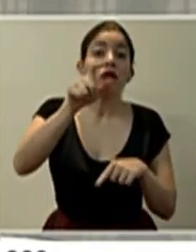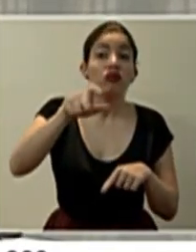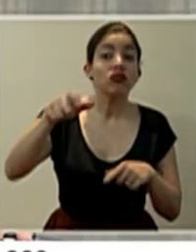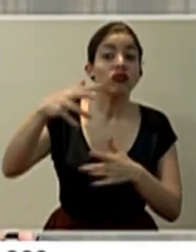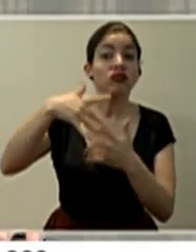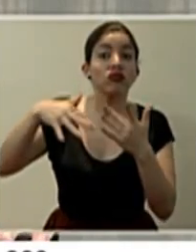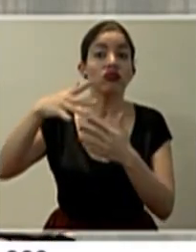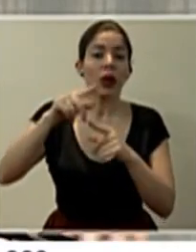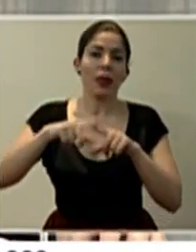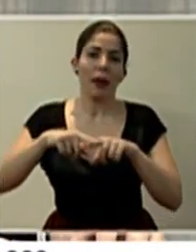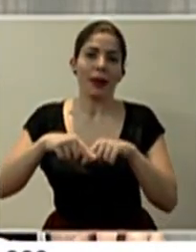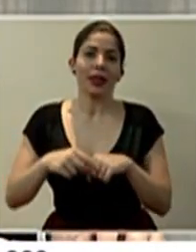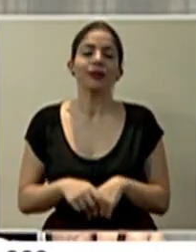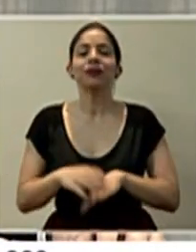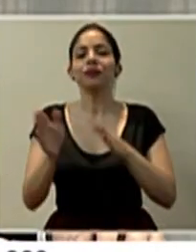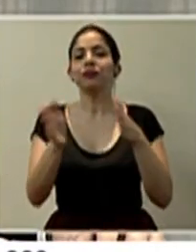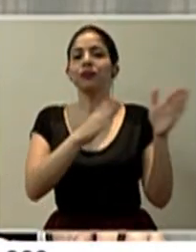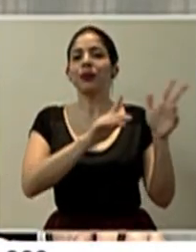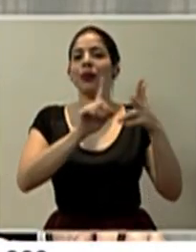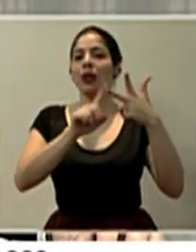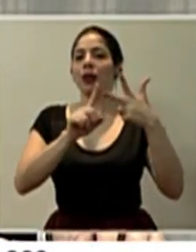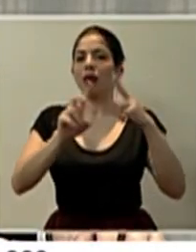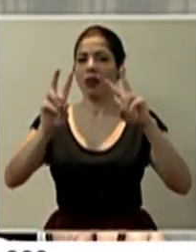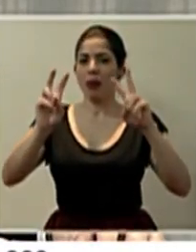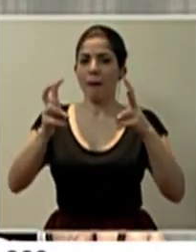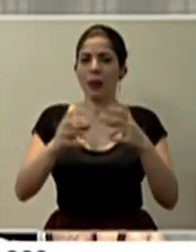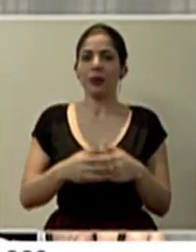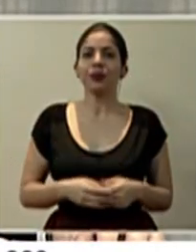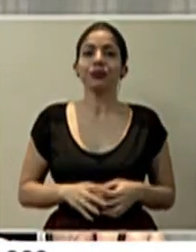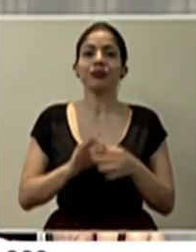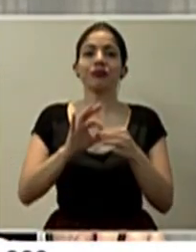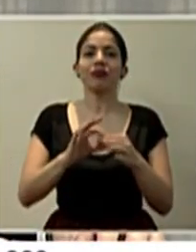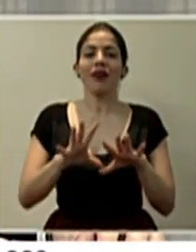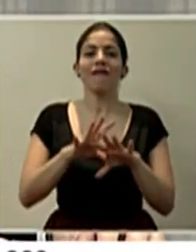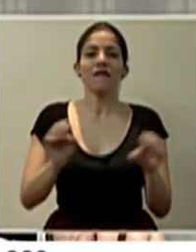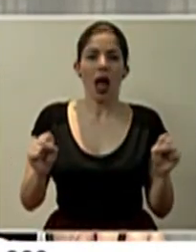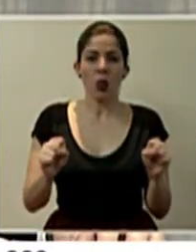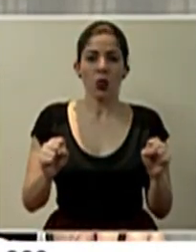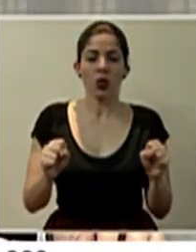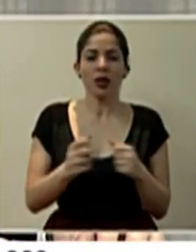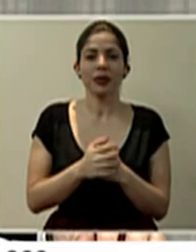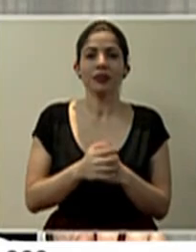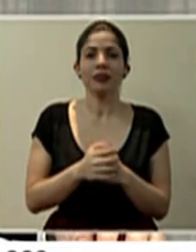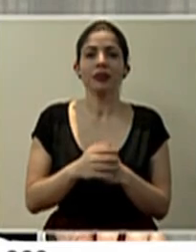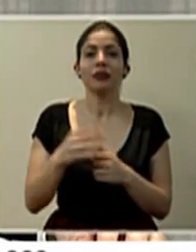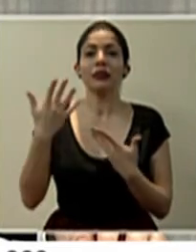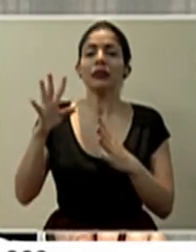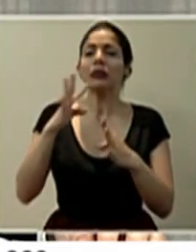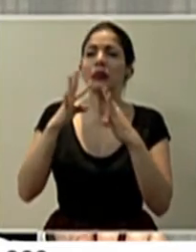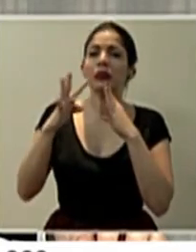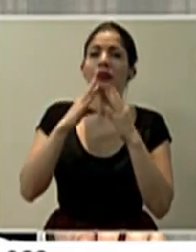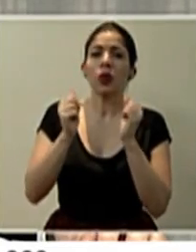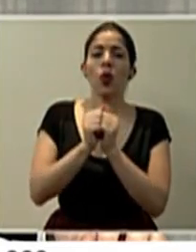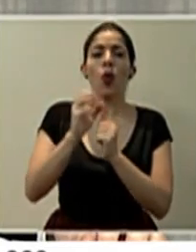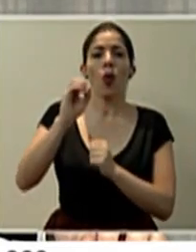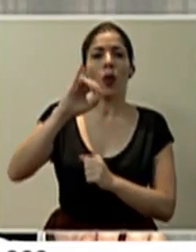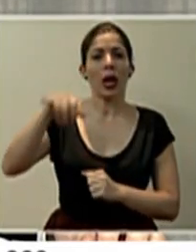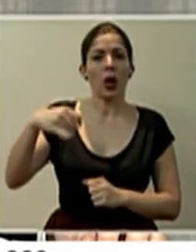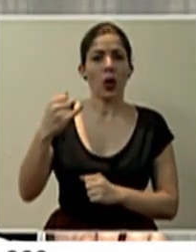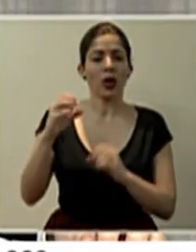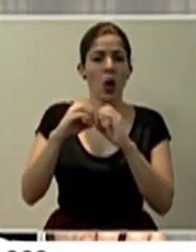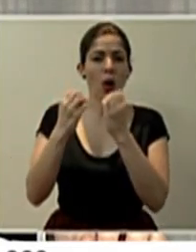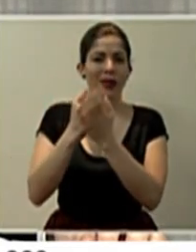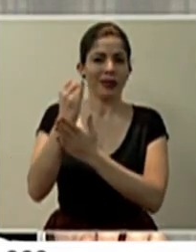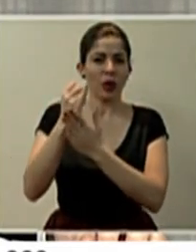evolucionando. Tercer tema, tiene que ver con los fraudes. He tenido conversaciones con el organismo de investigación judicial para